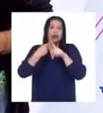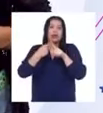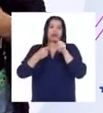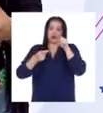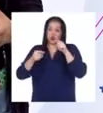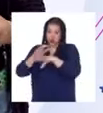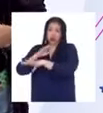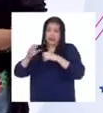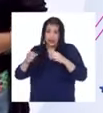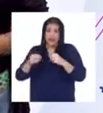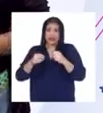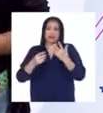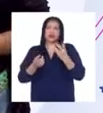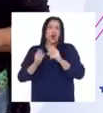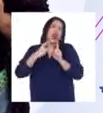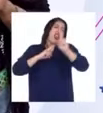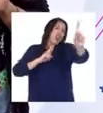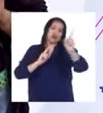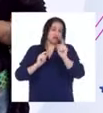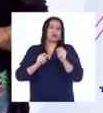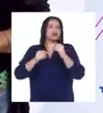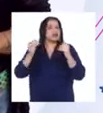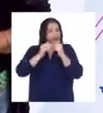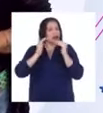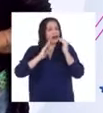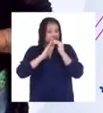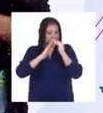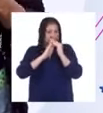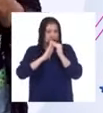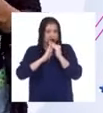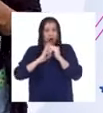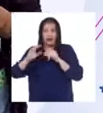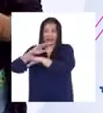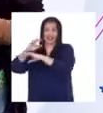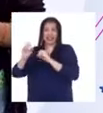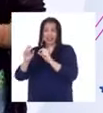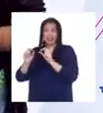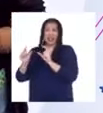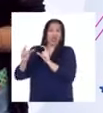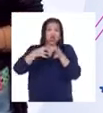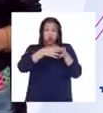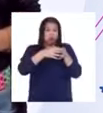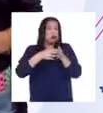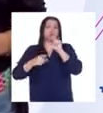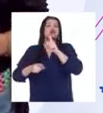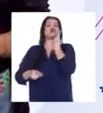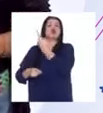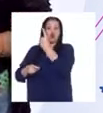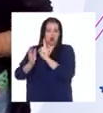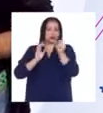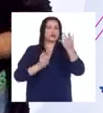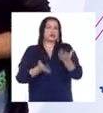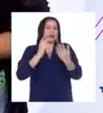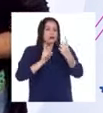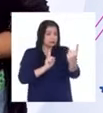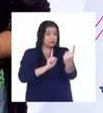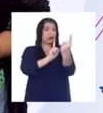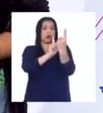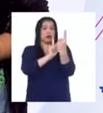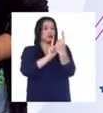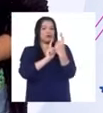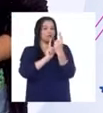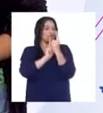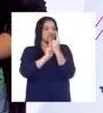actividades sean cerca de tu casa. No salgas en grupo y, si te encuentras con alguien, mantén la distancia social.